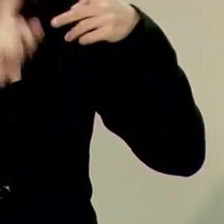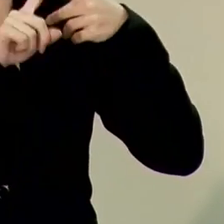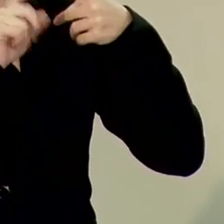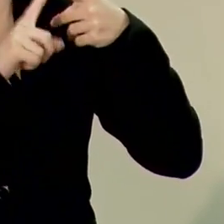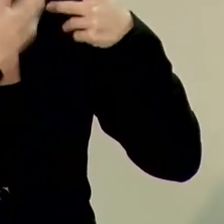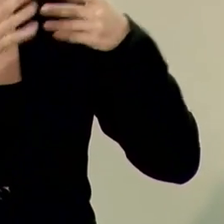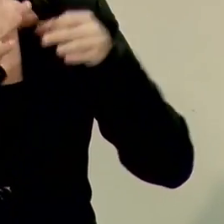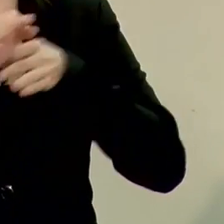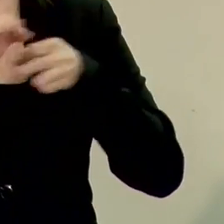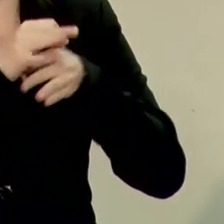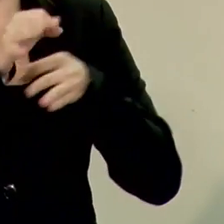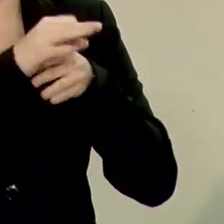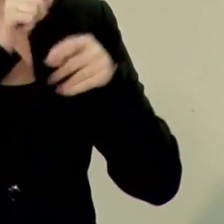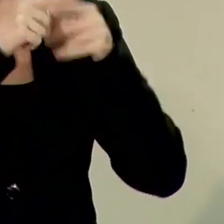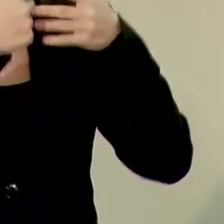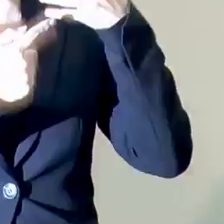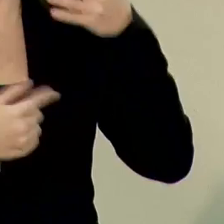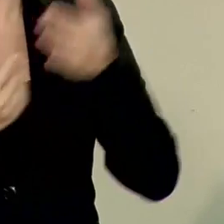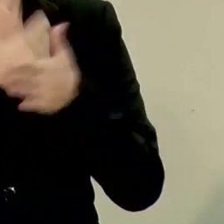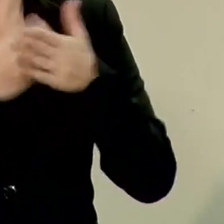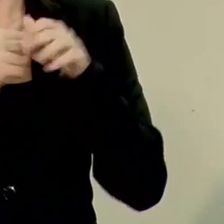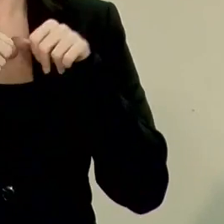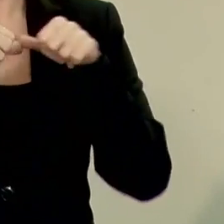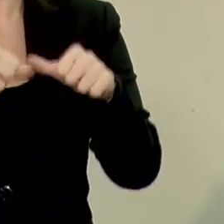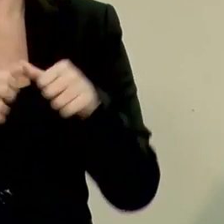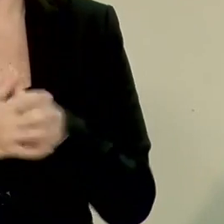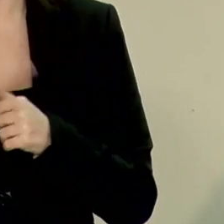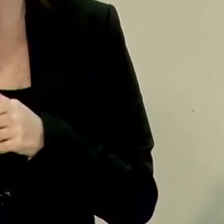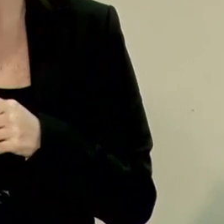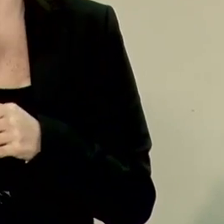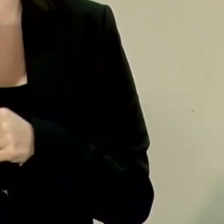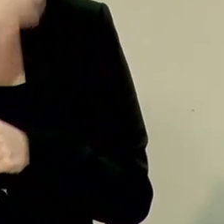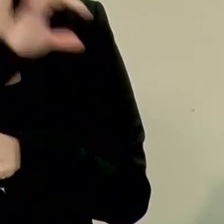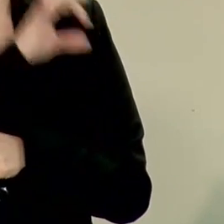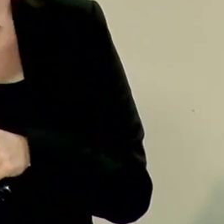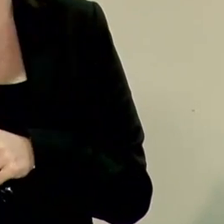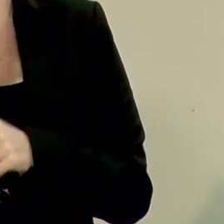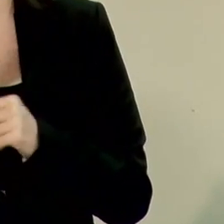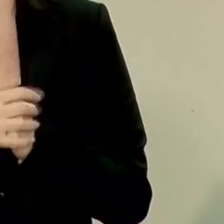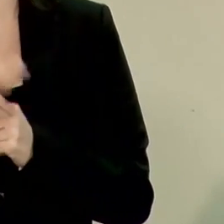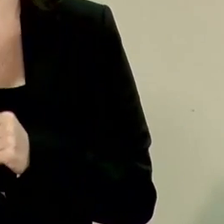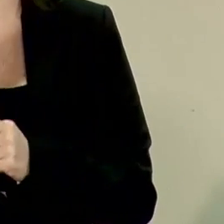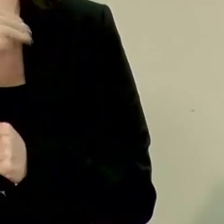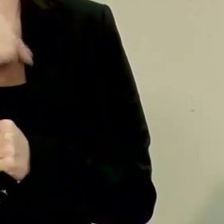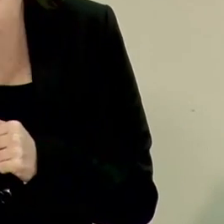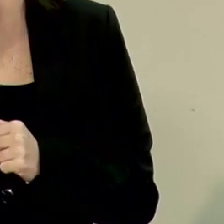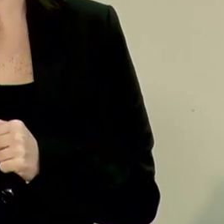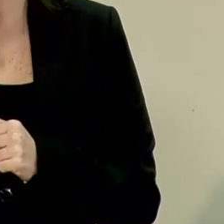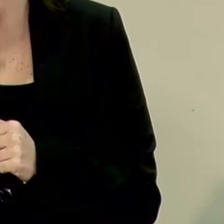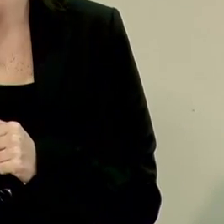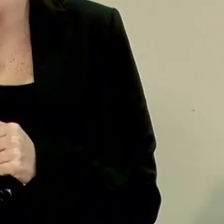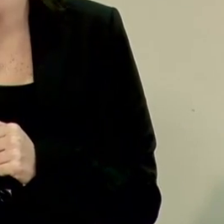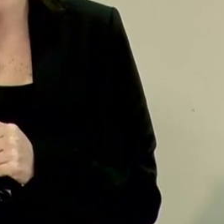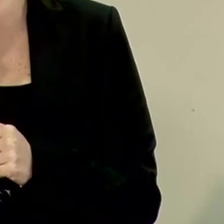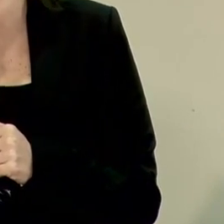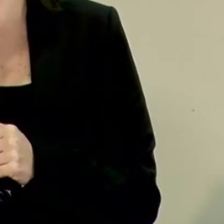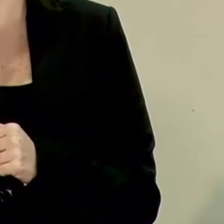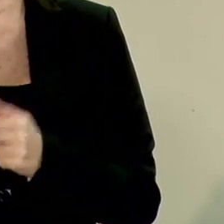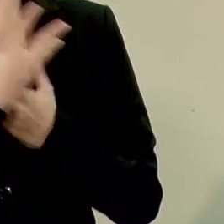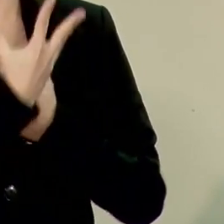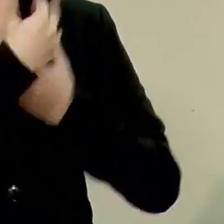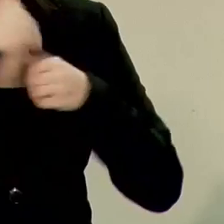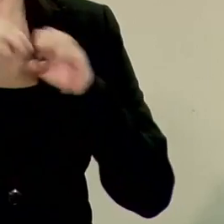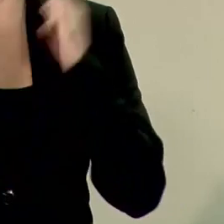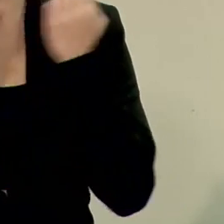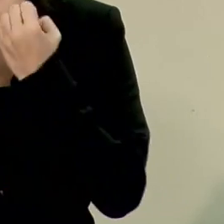más, es la sectorización, continuarían. Cuando invitamos a la viceministra Lisa Castillo a que se integrara